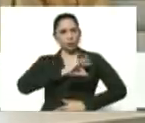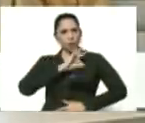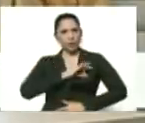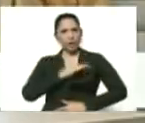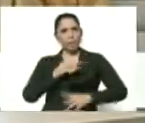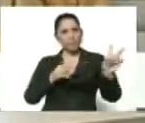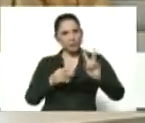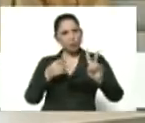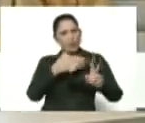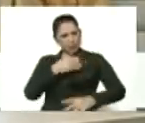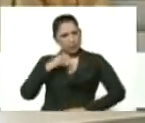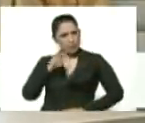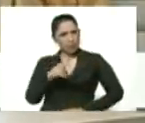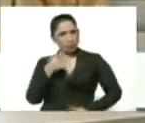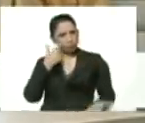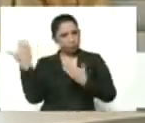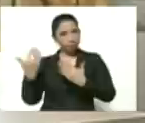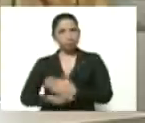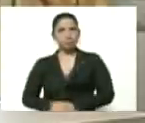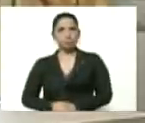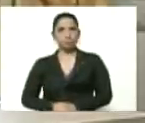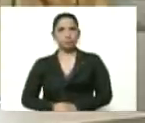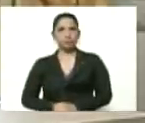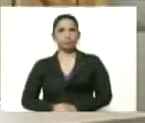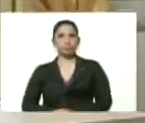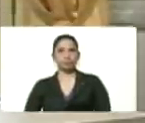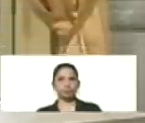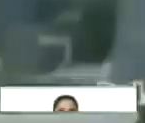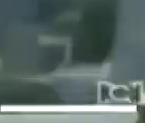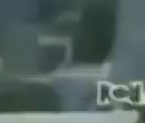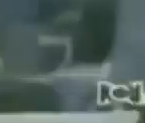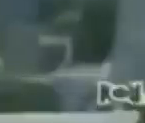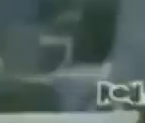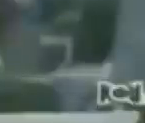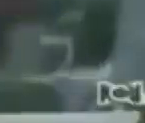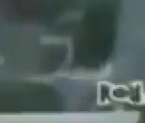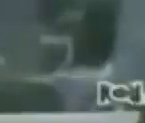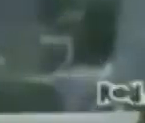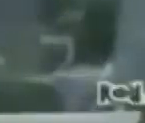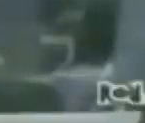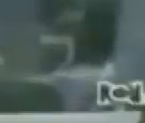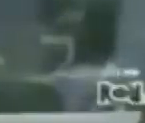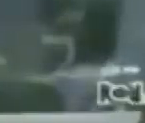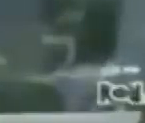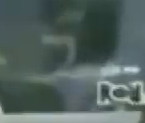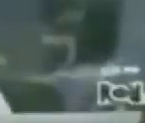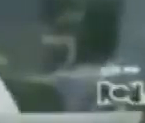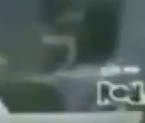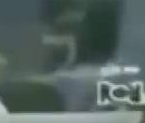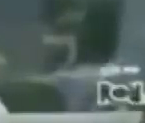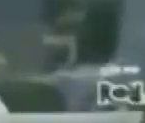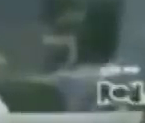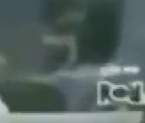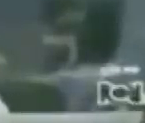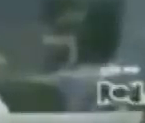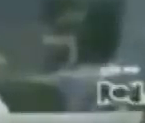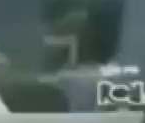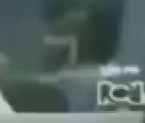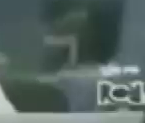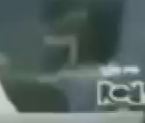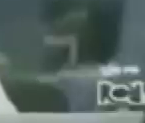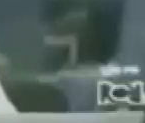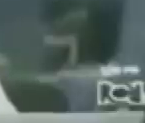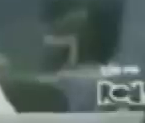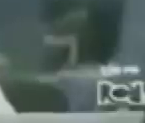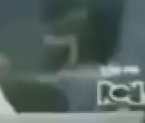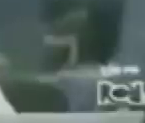de Venezuela quieren verlo adelante miren esto anuncia de los colombianos que quedaron varados en el exterior a quienes